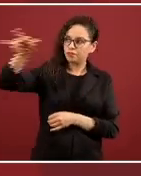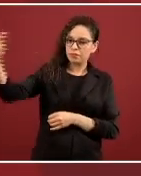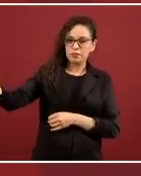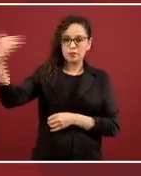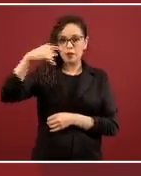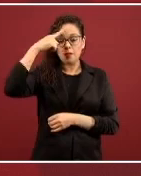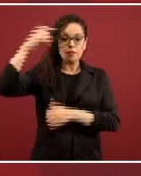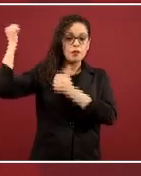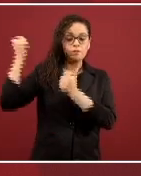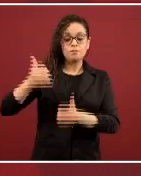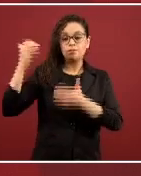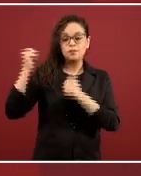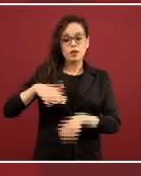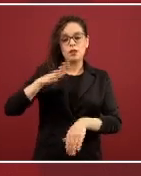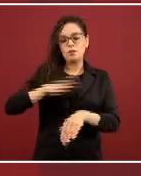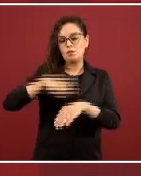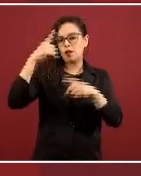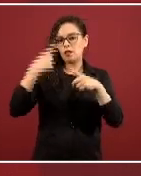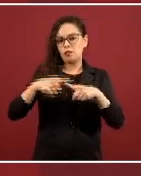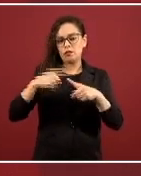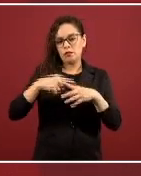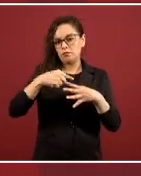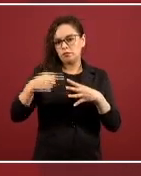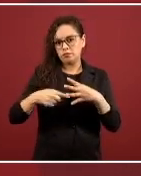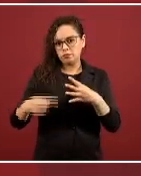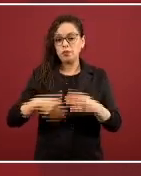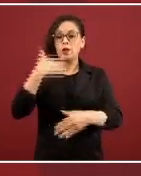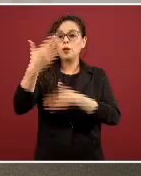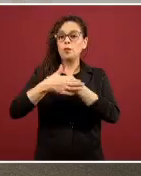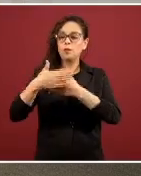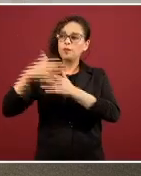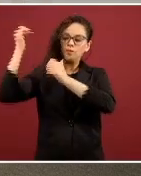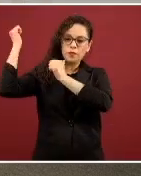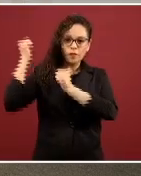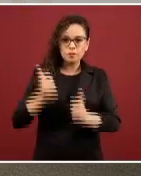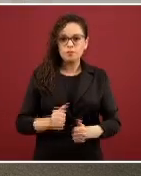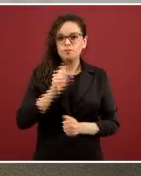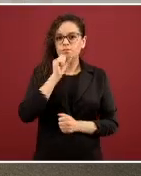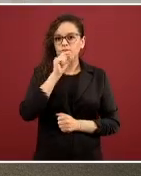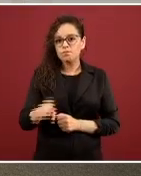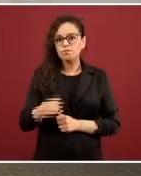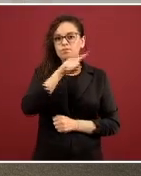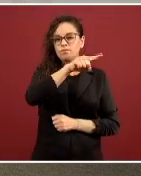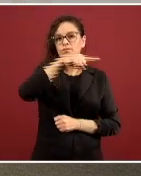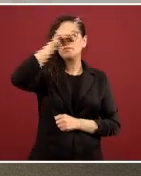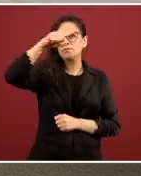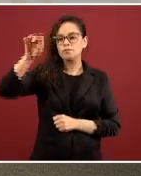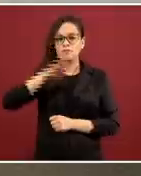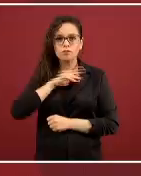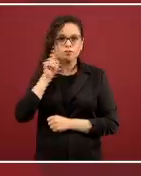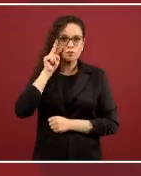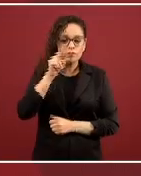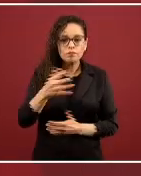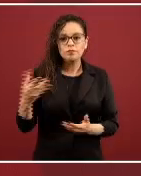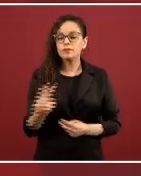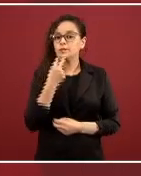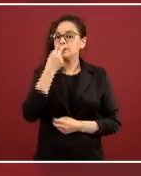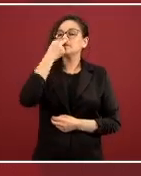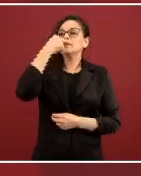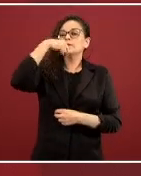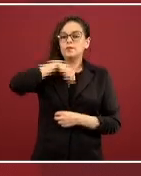otros diversos equipos. Vendrán próximamente los ventiladores, monitores y otros equipos ya más